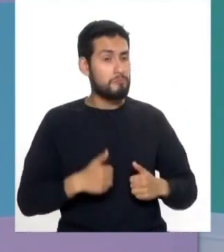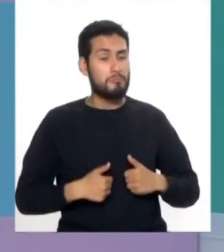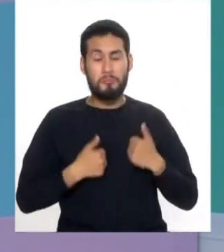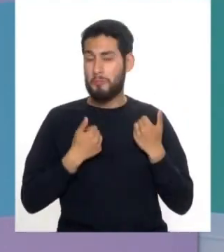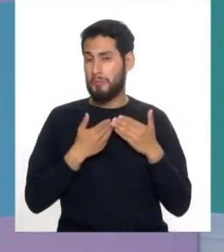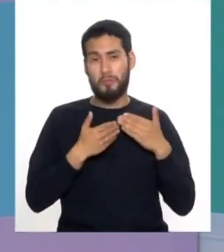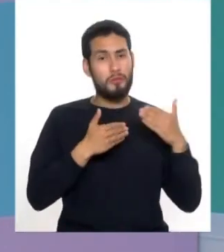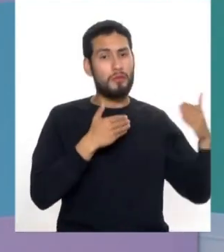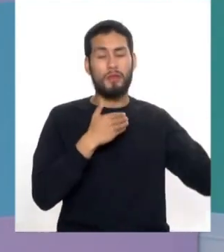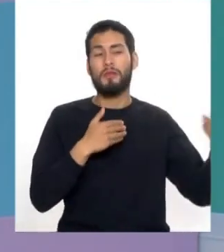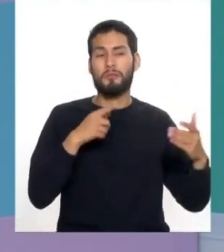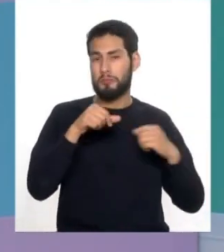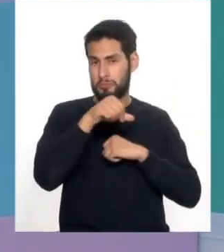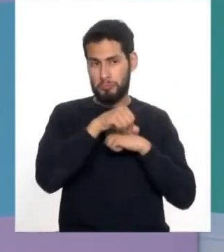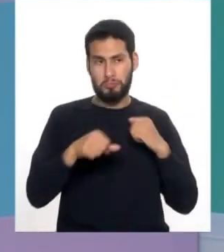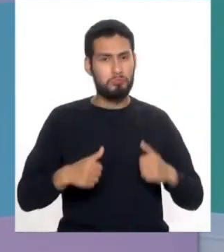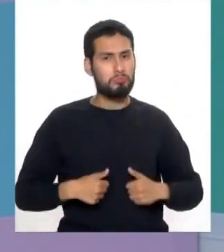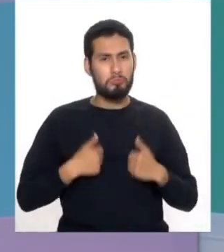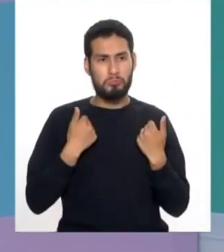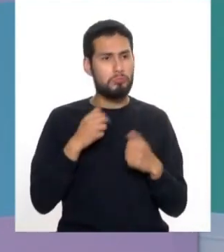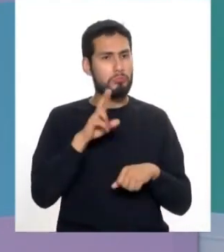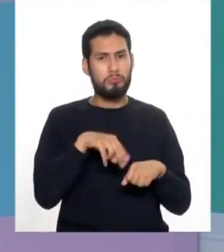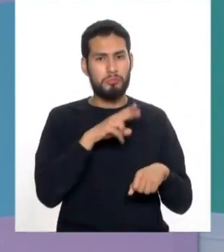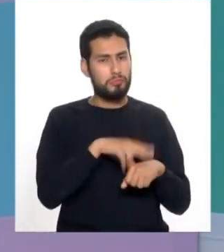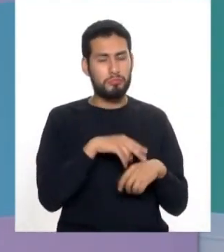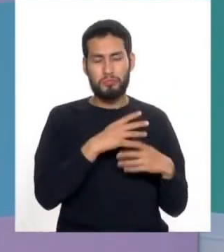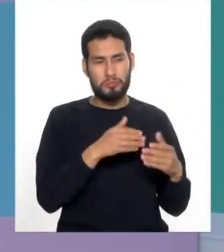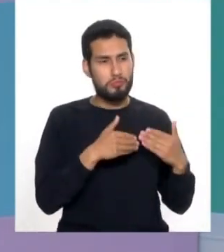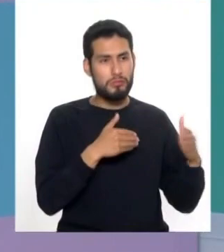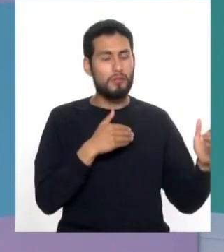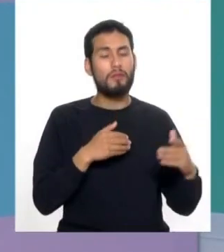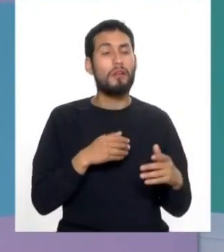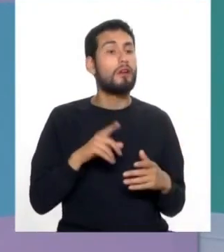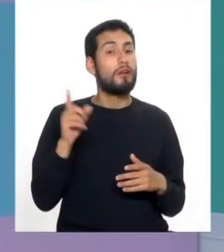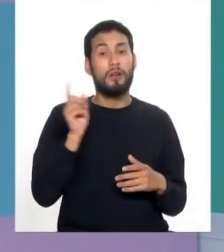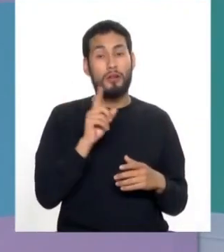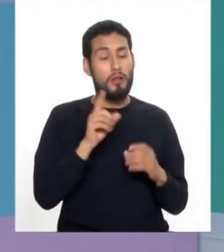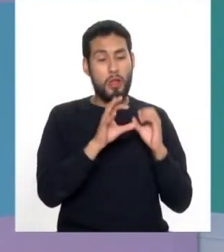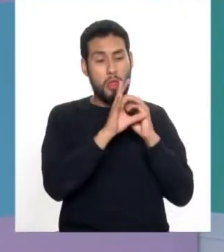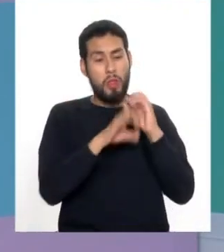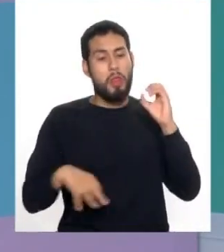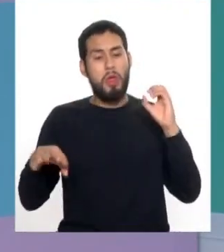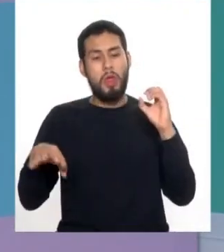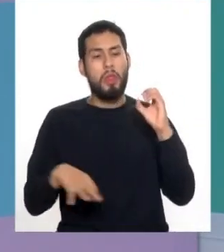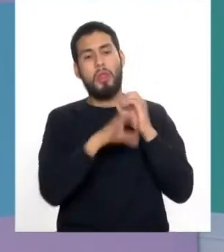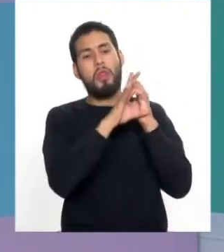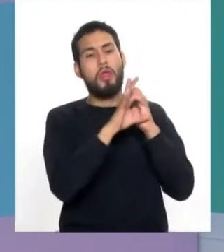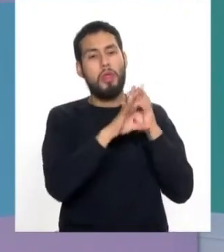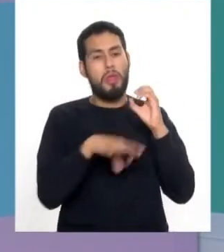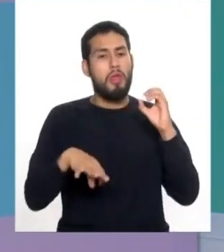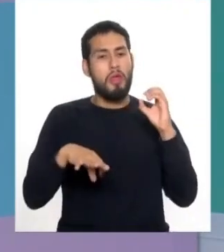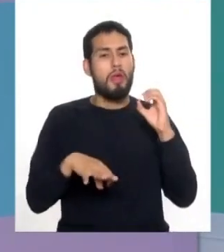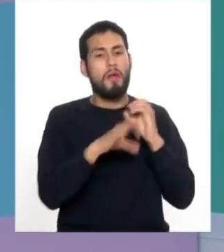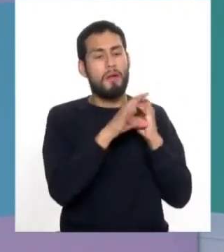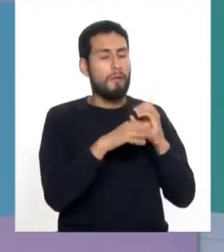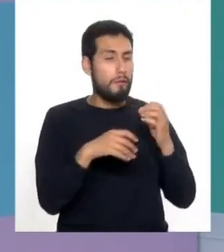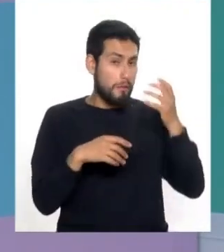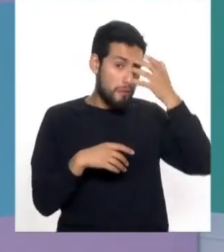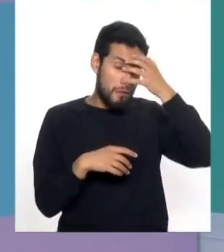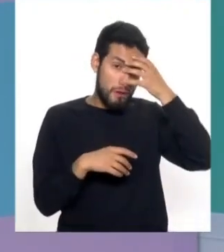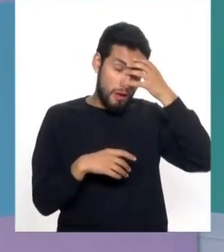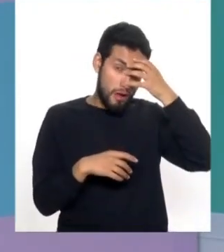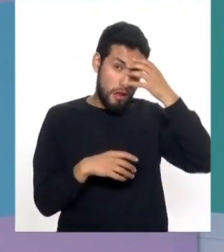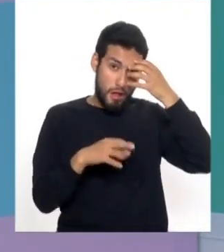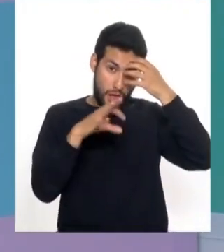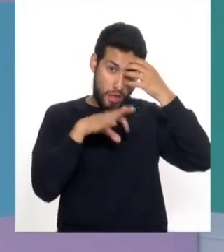la alta de la cirugía puede hacer una vida completamente normal no son intercambiables no es que me pongo este lente y luego me voy a retirar el